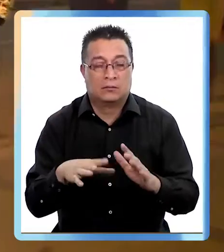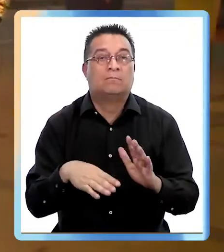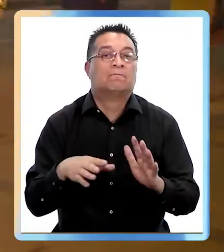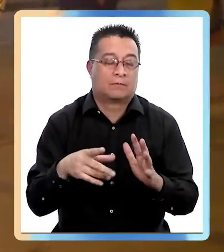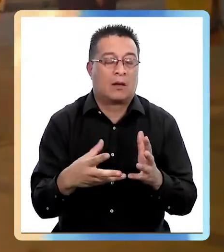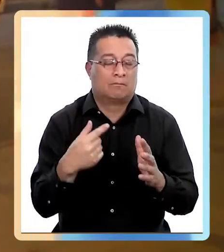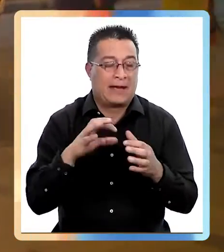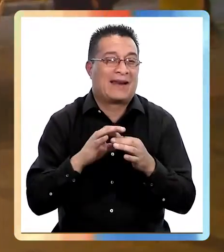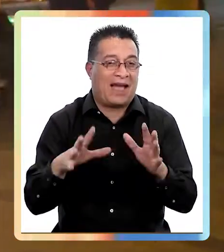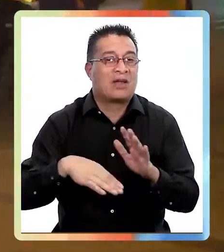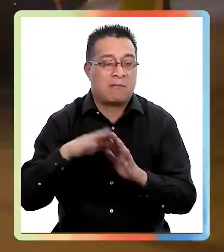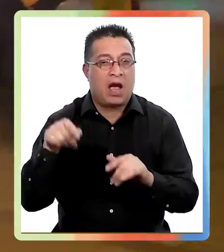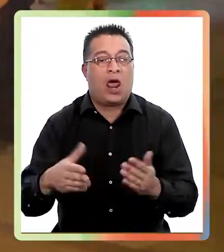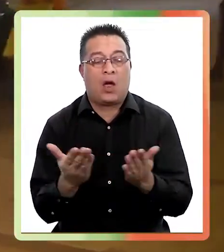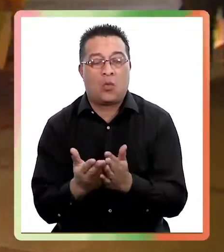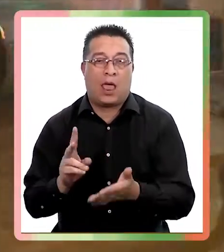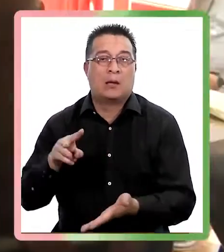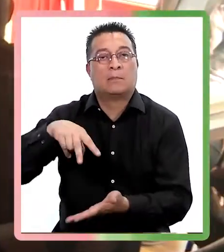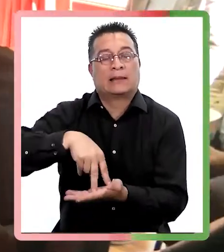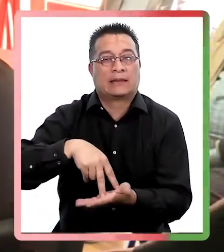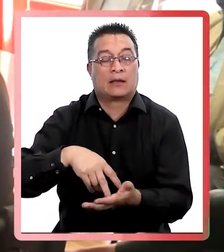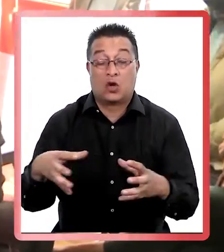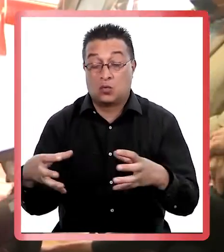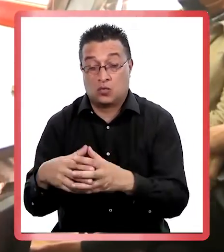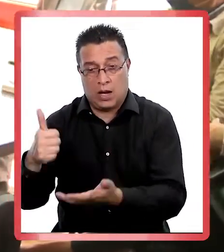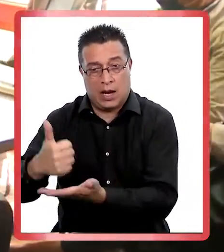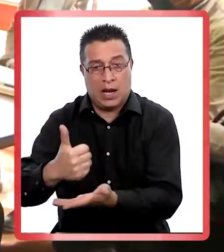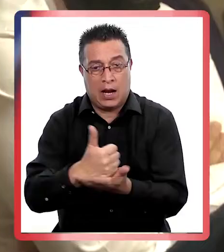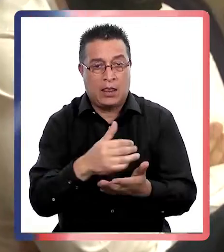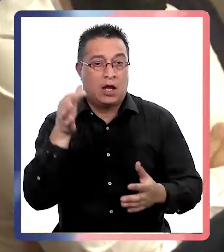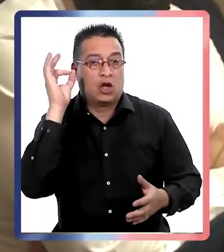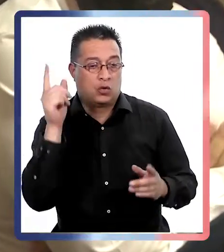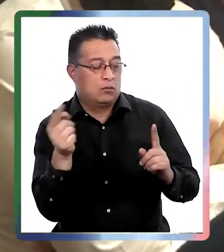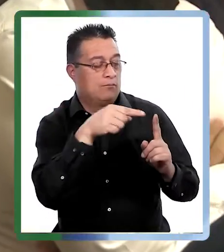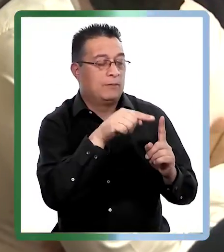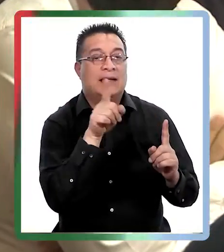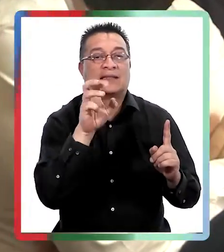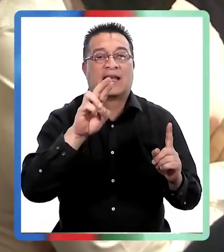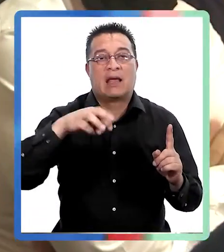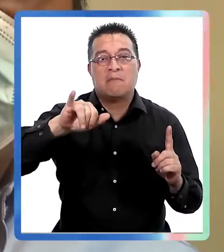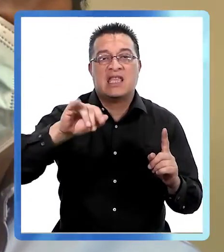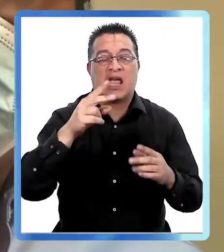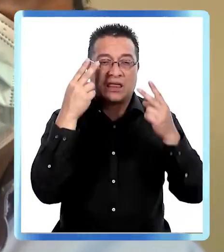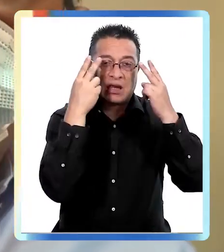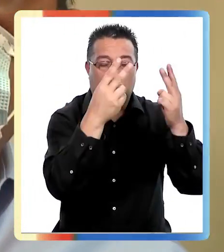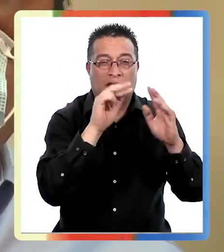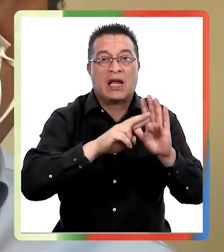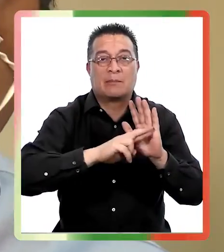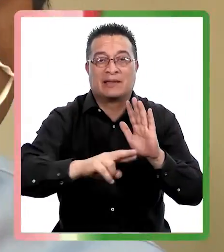visto agravadas aún más con el inicio de las clases presenciales. Un grupo de alcaldes sostuvieron una reunión con el Ceremi de Transportes y